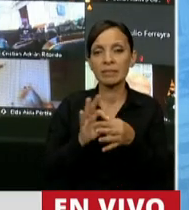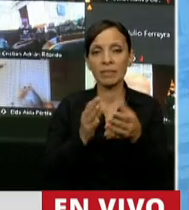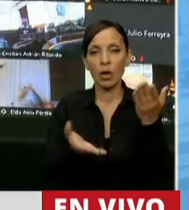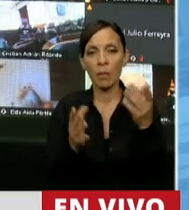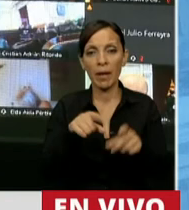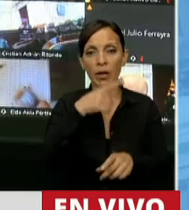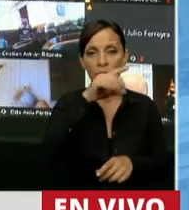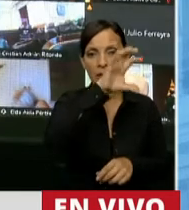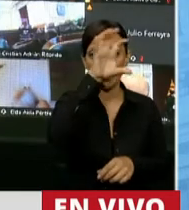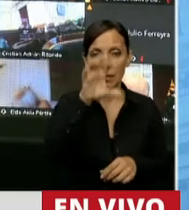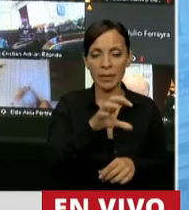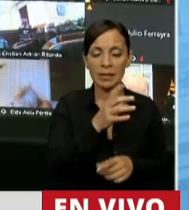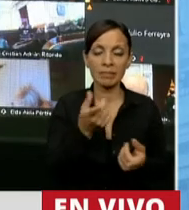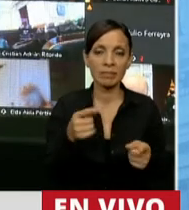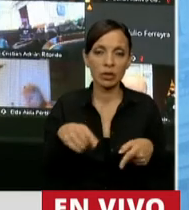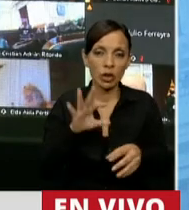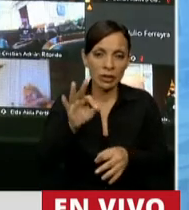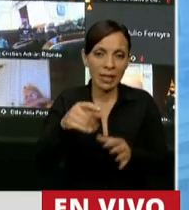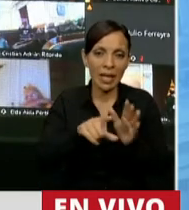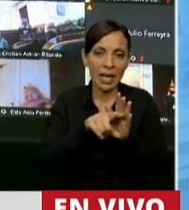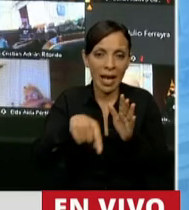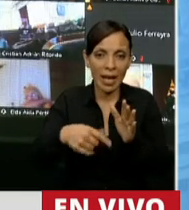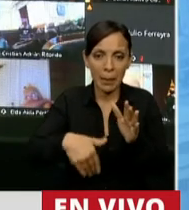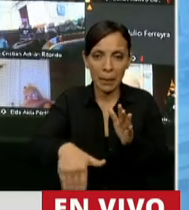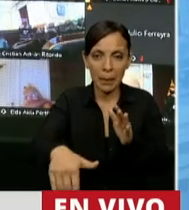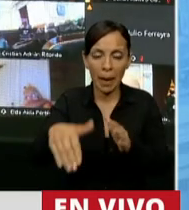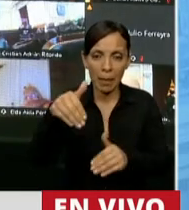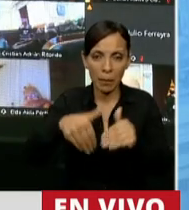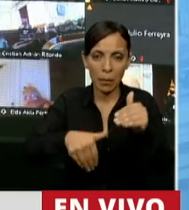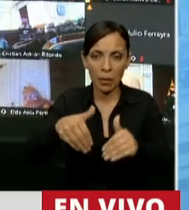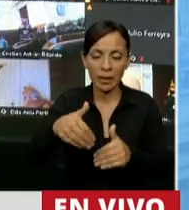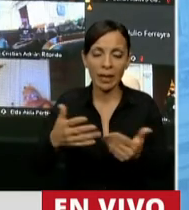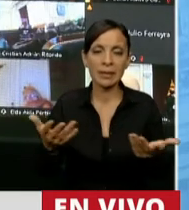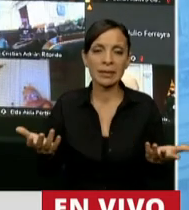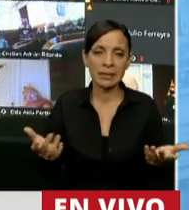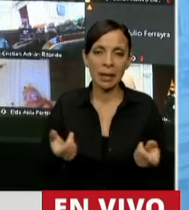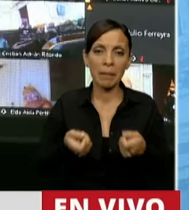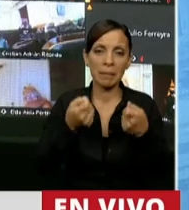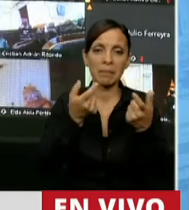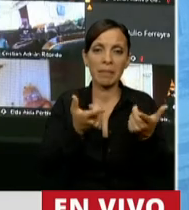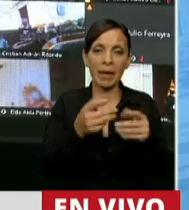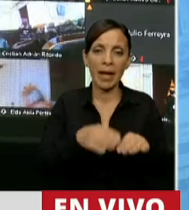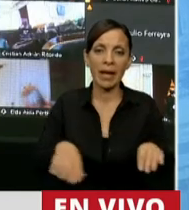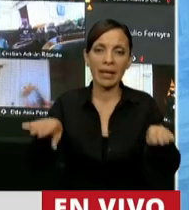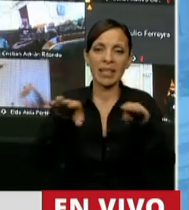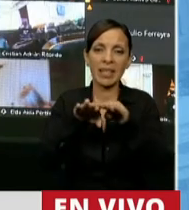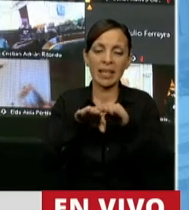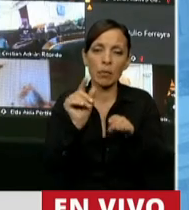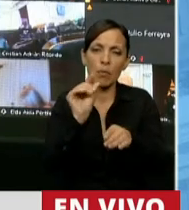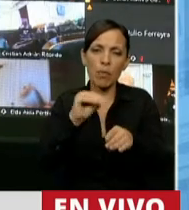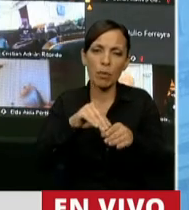país. Y entiendo que esta ley que hoy estamos por votar traerá un poco más de equilibrio y equidad